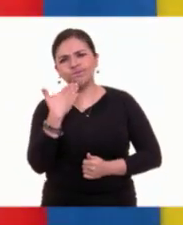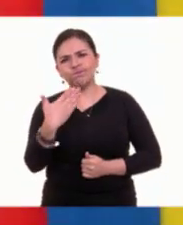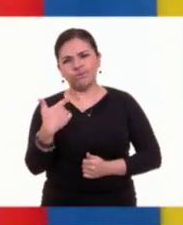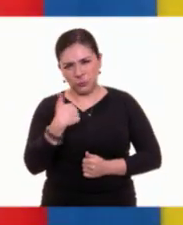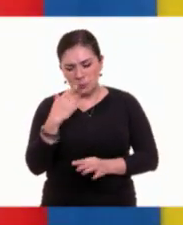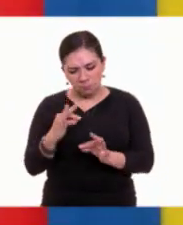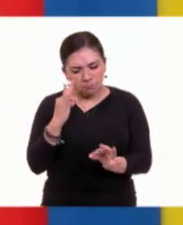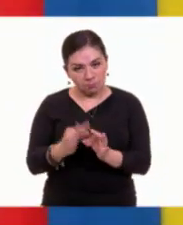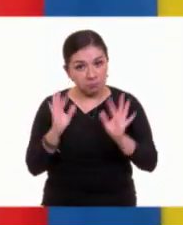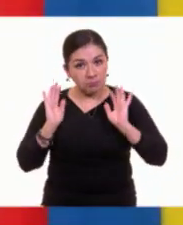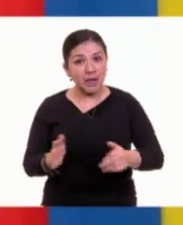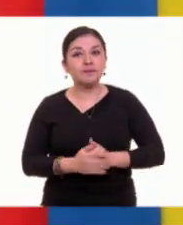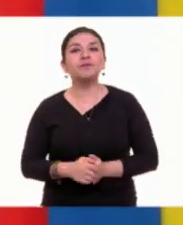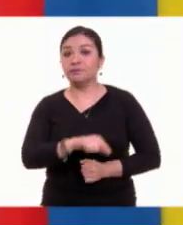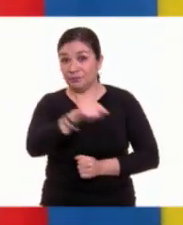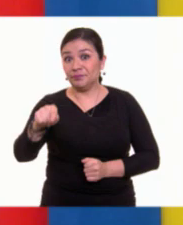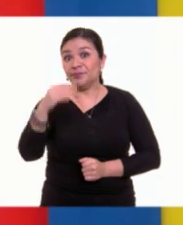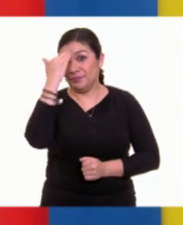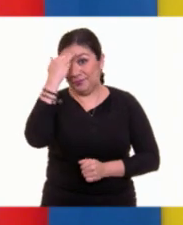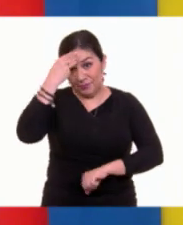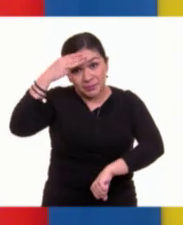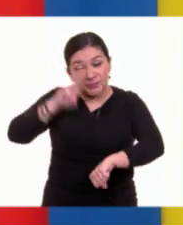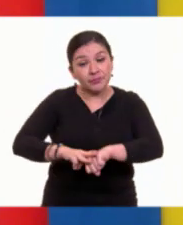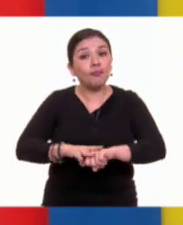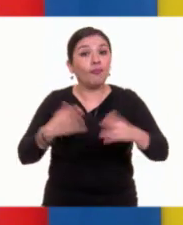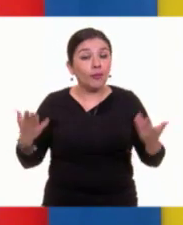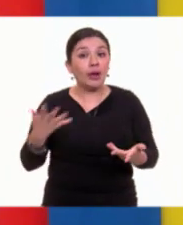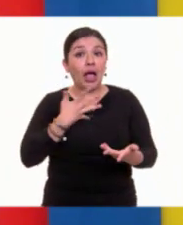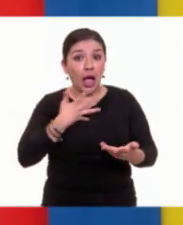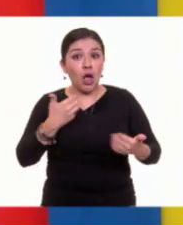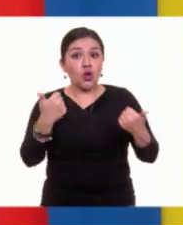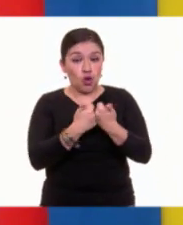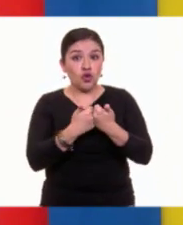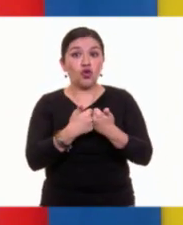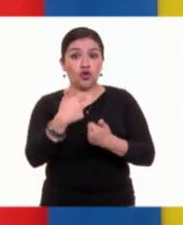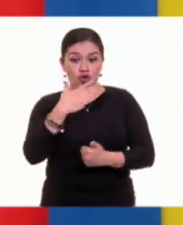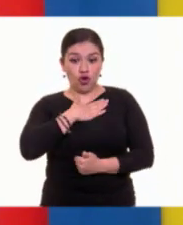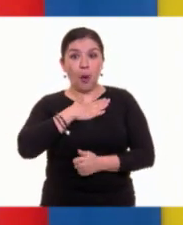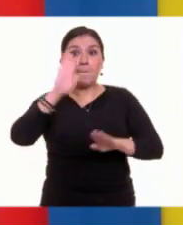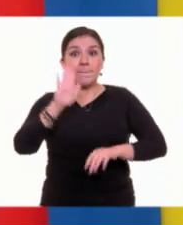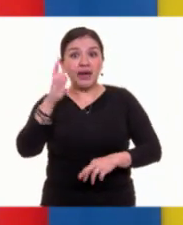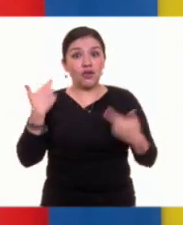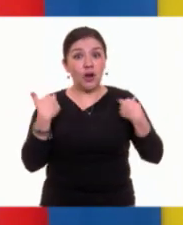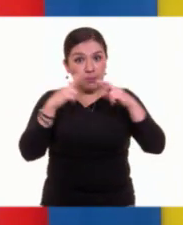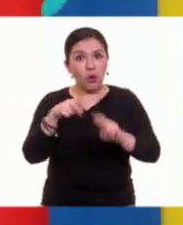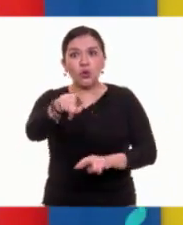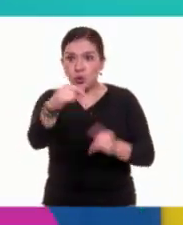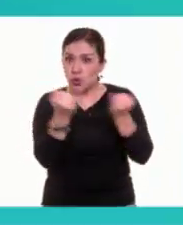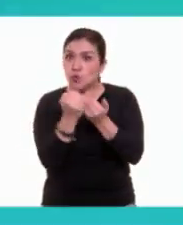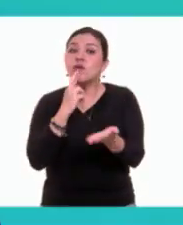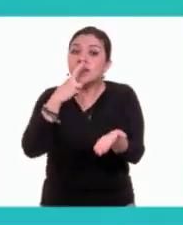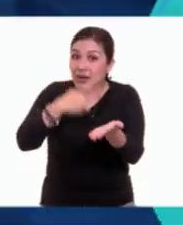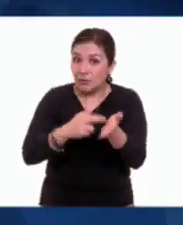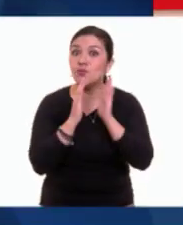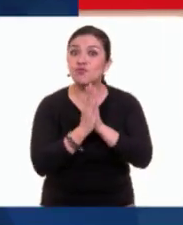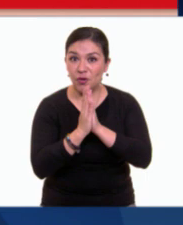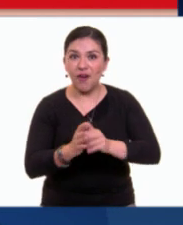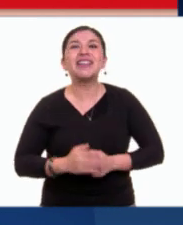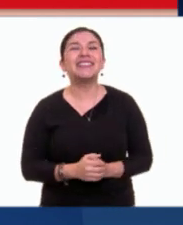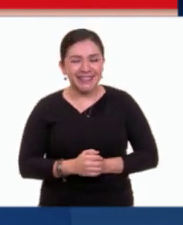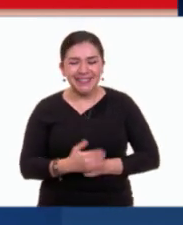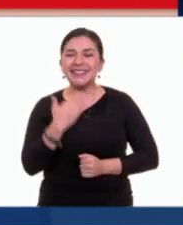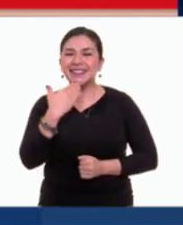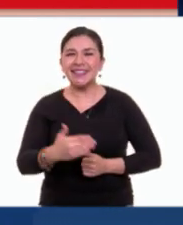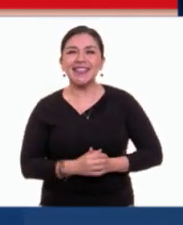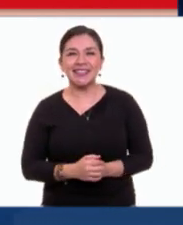Pues estoy listísimo. Ya saben, niños y niñas, aunque los represento desde acá, pues no dejen de contestar allá en casita. Muy bien,